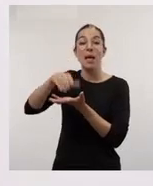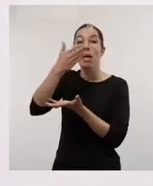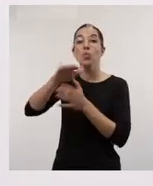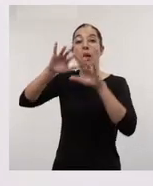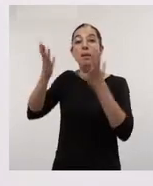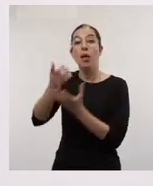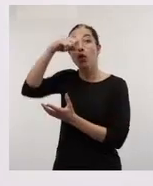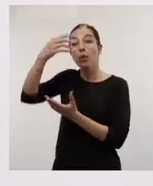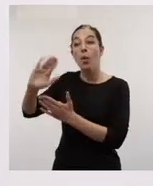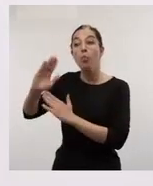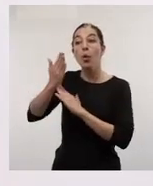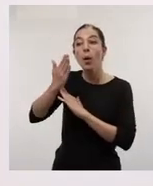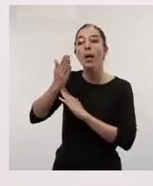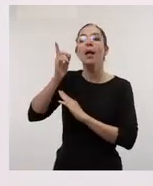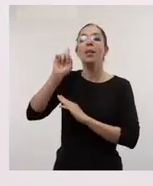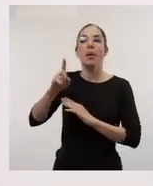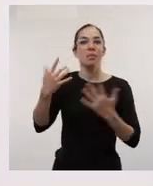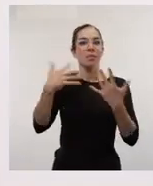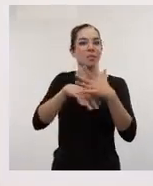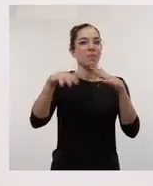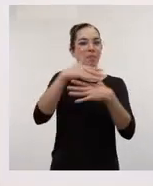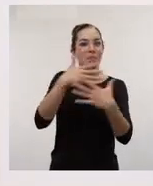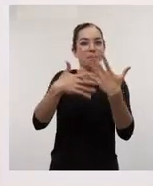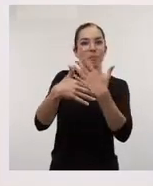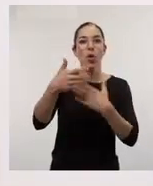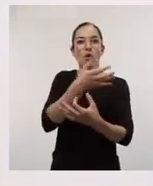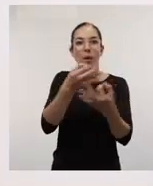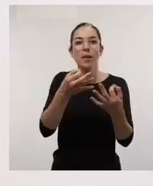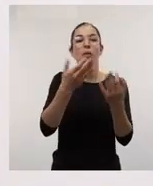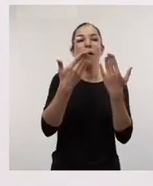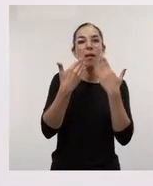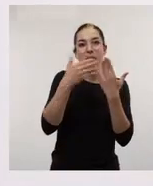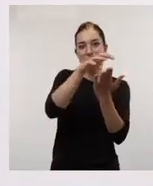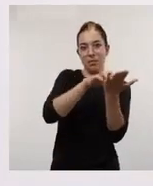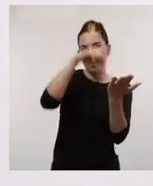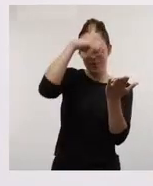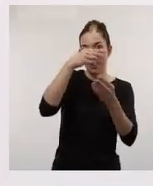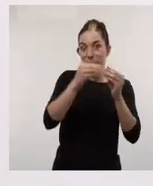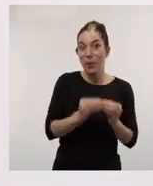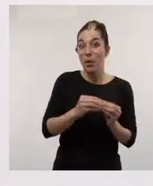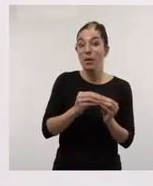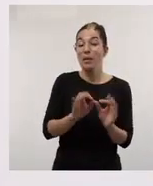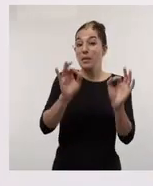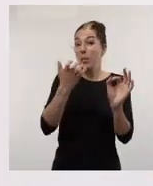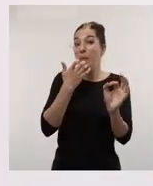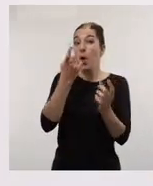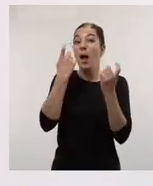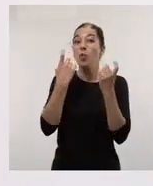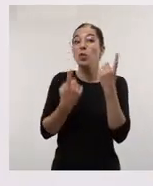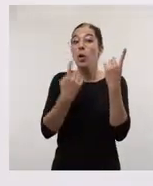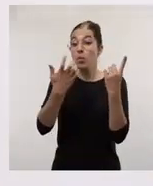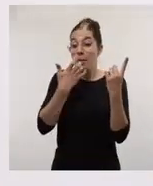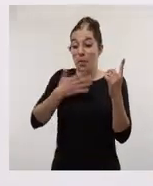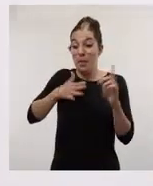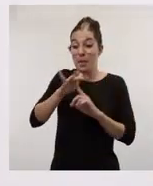Internacional de Doctorado para compaginarlo de forma más correcta con el desarrollo de la tesis doctoral, sobre todo porque hay algunos alumnos, como es mi caso, que